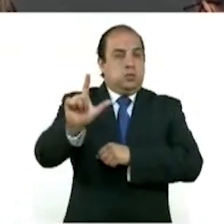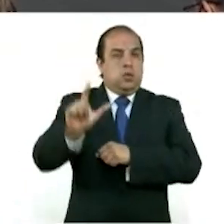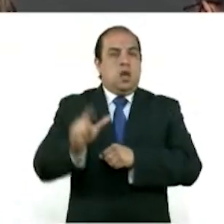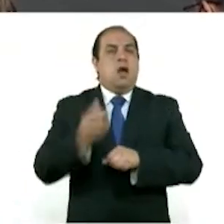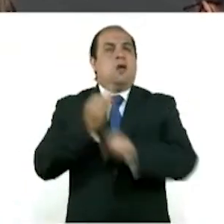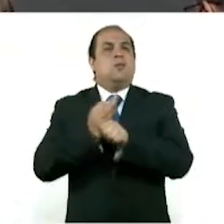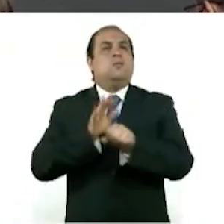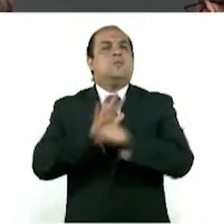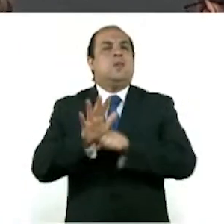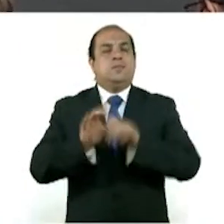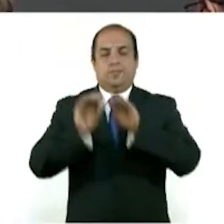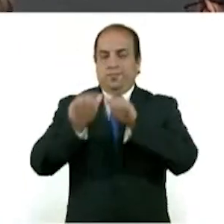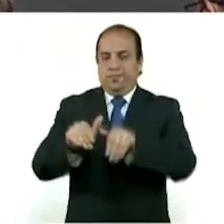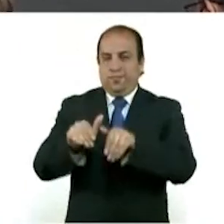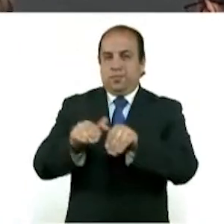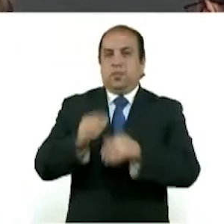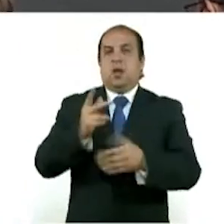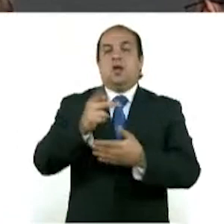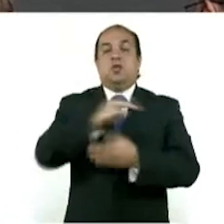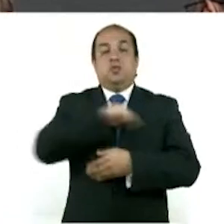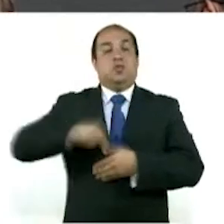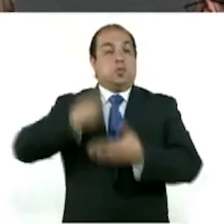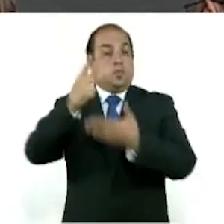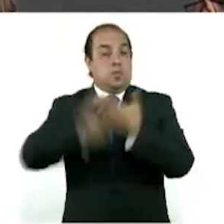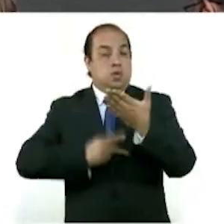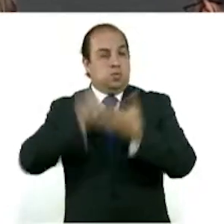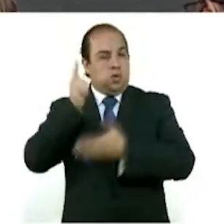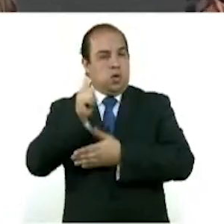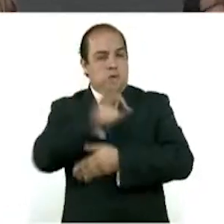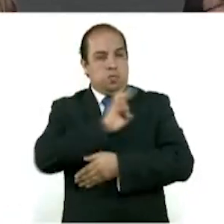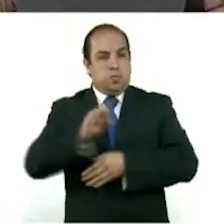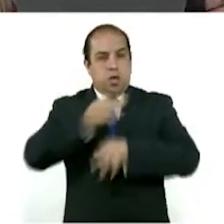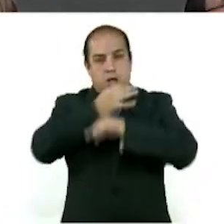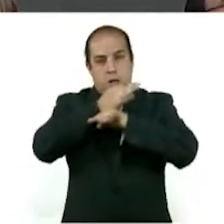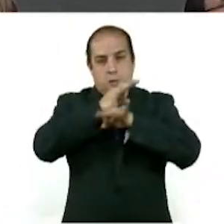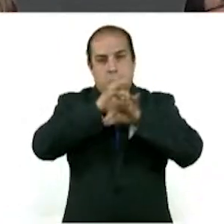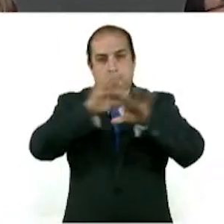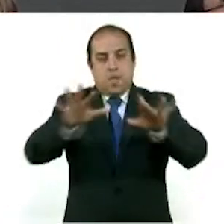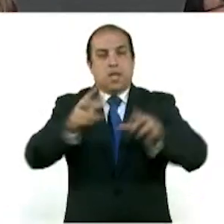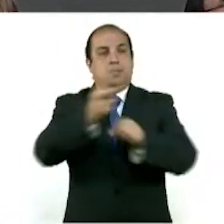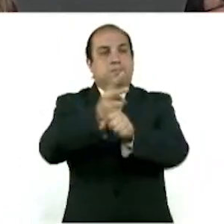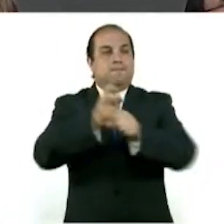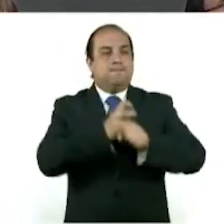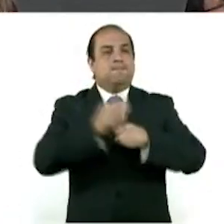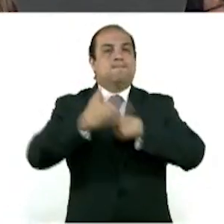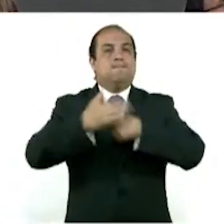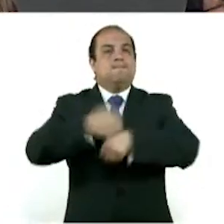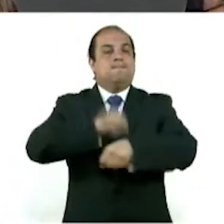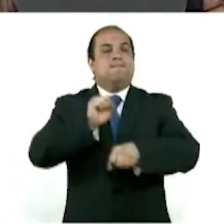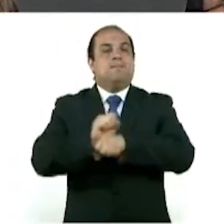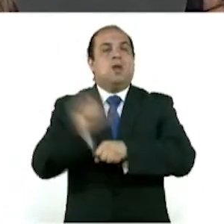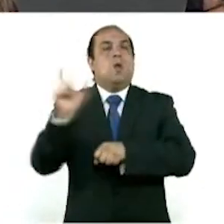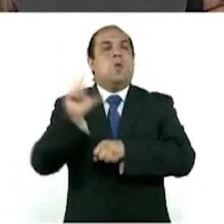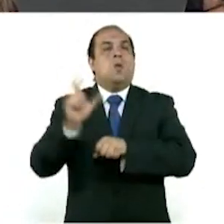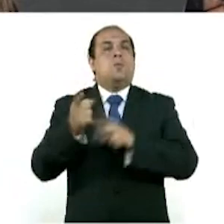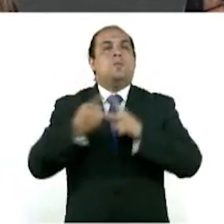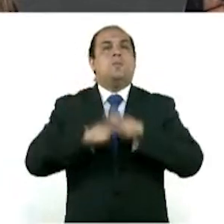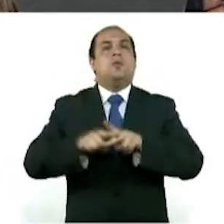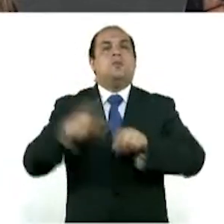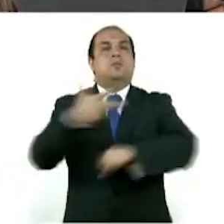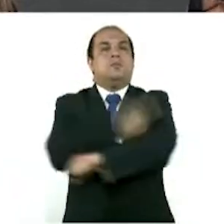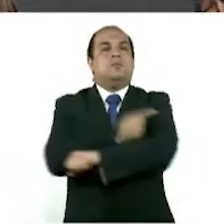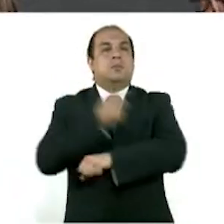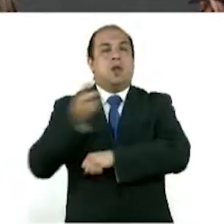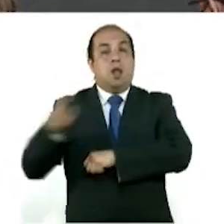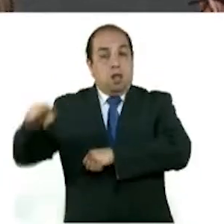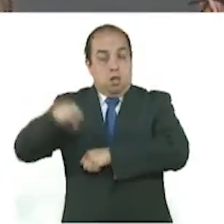proceso de logística para su aplicación. Detalló que hay en la Ciudad de México alrededor de 246 mil niños que